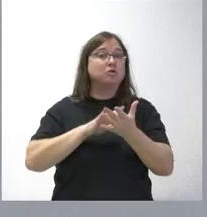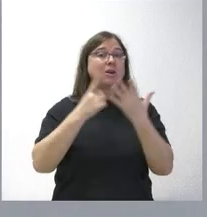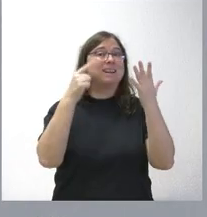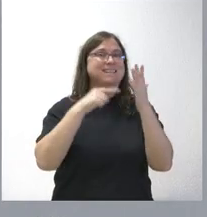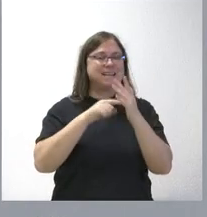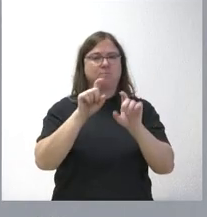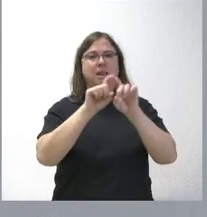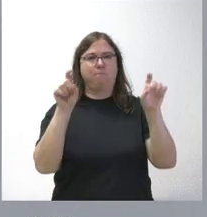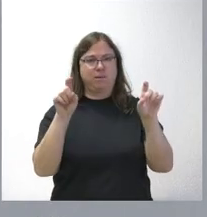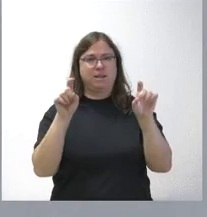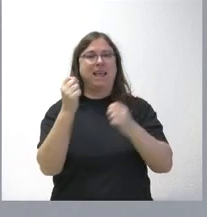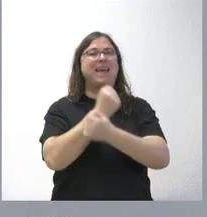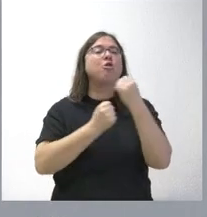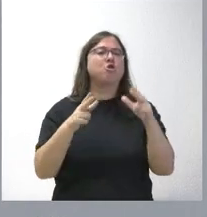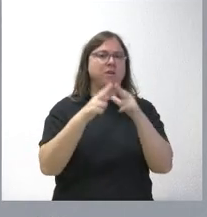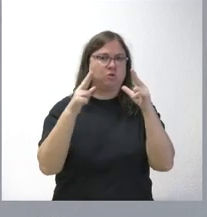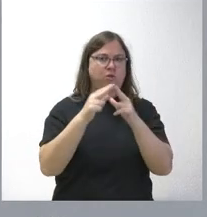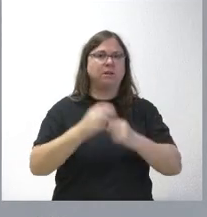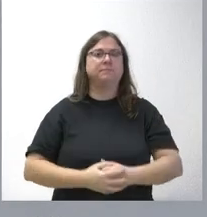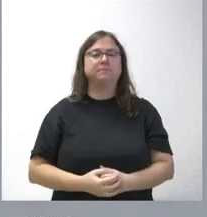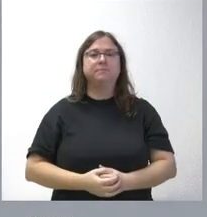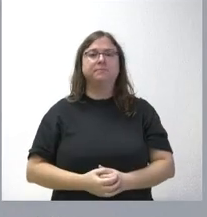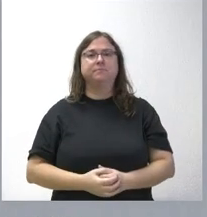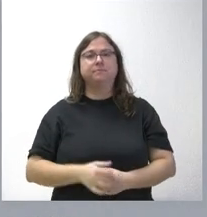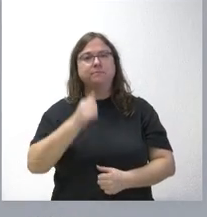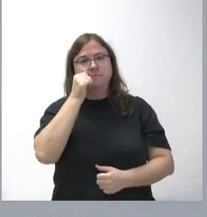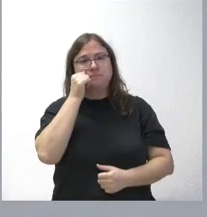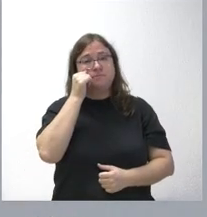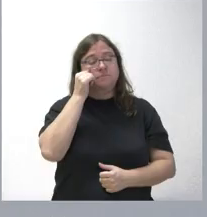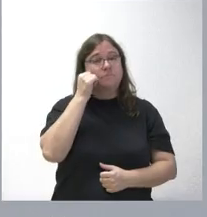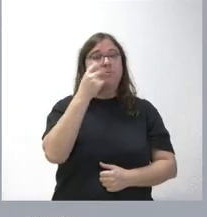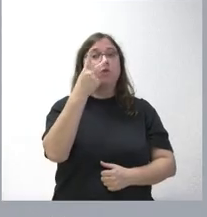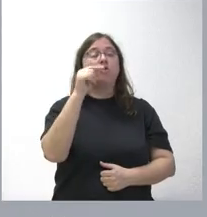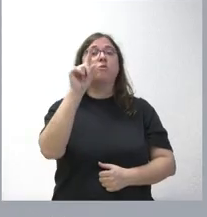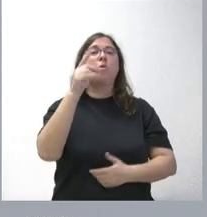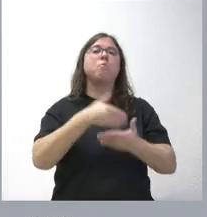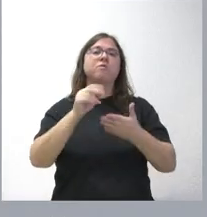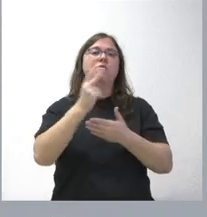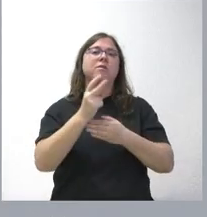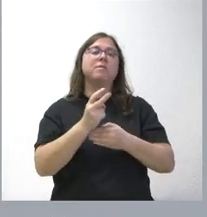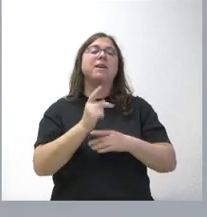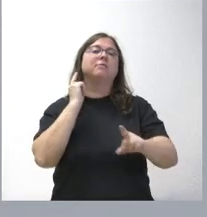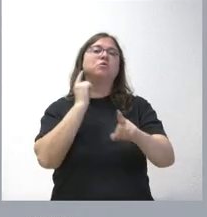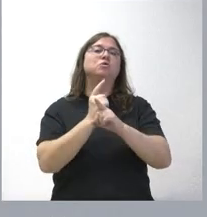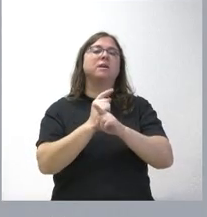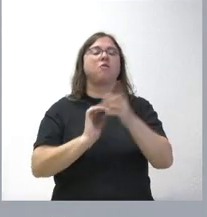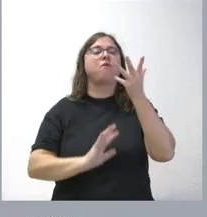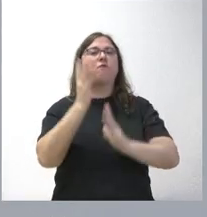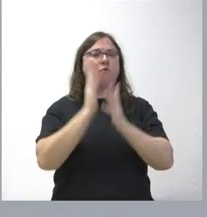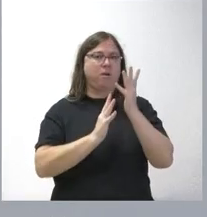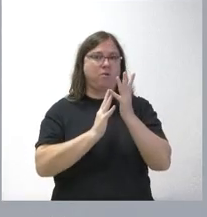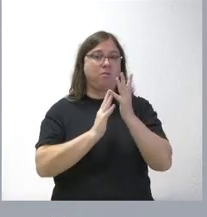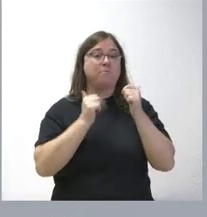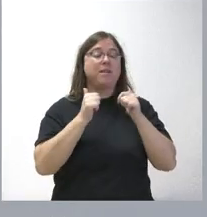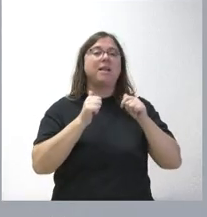de economía social. 2,1 millones de euros para la lucha contra incendios forestales desde la base